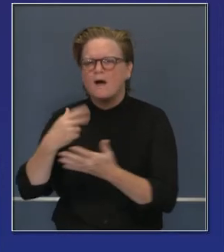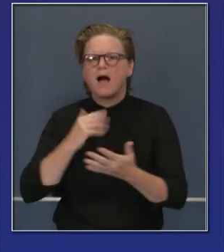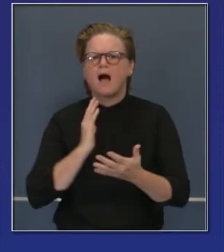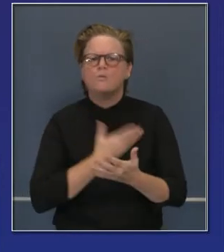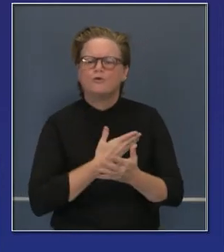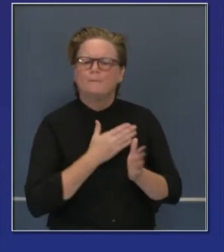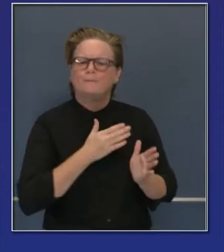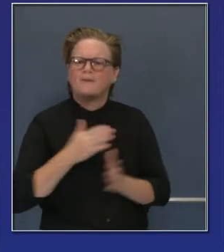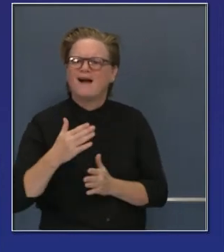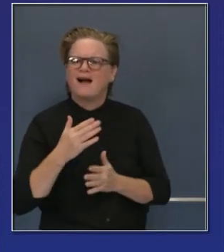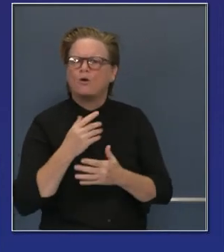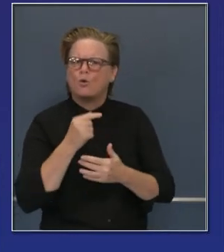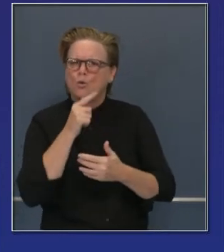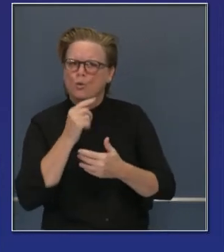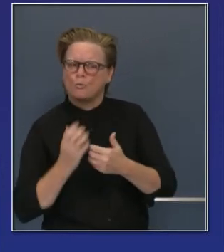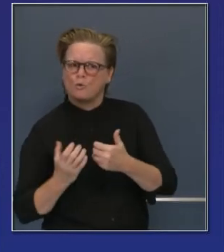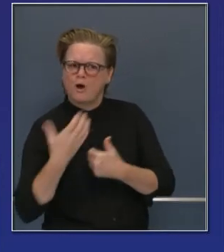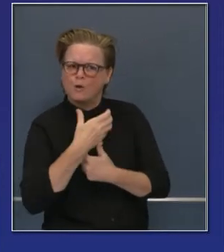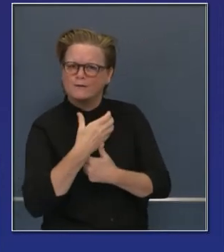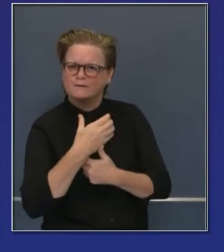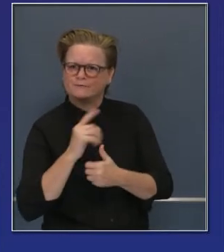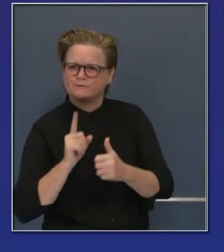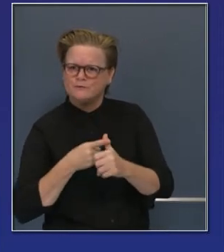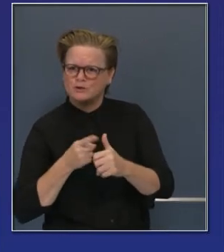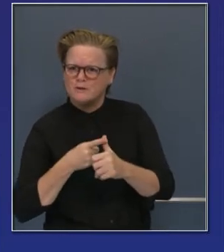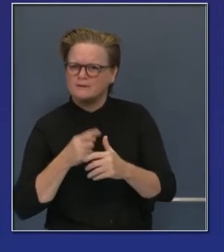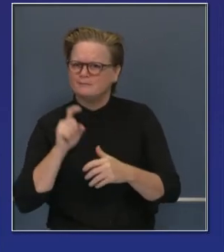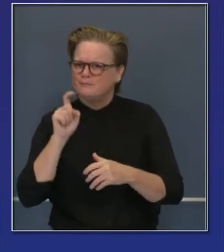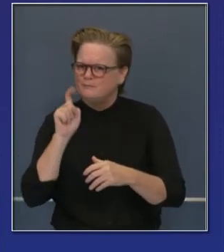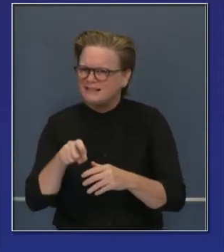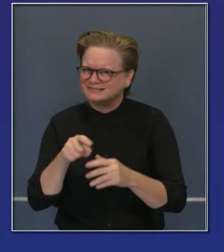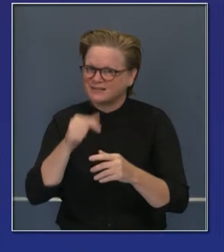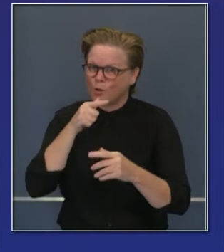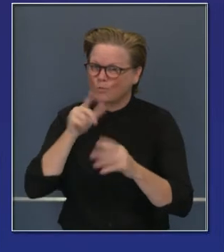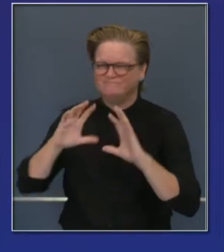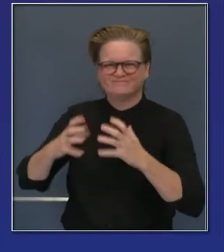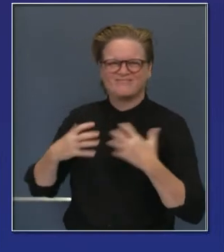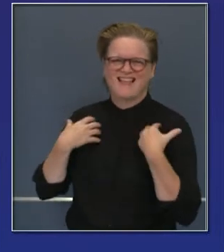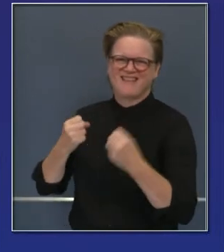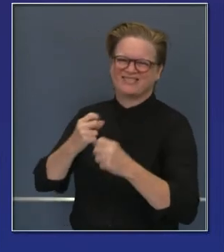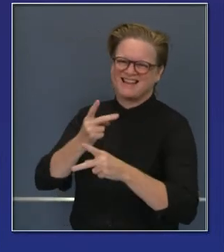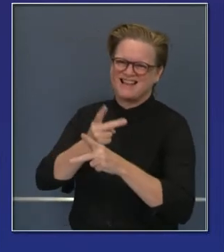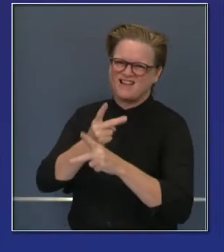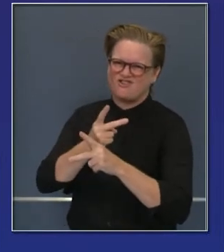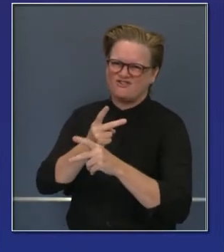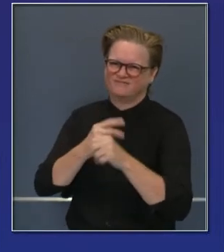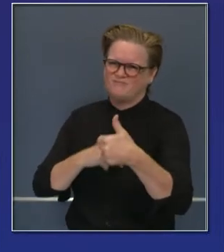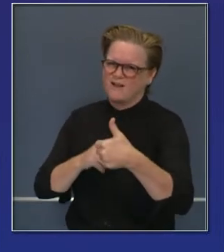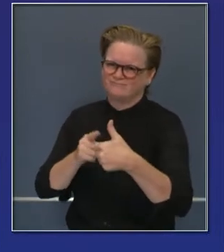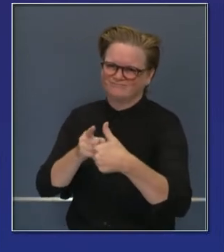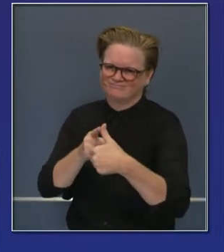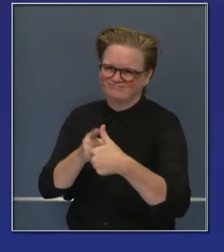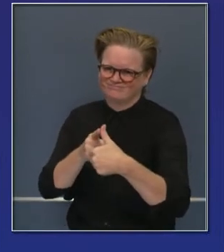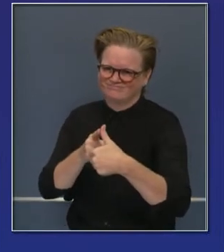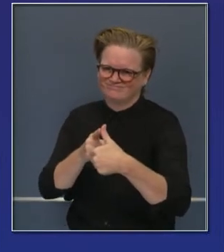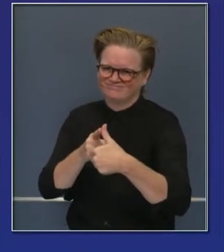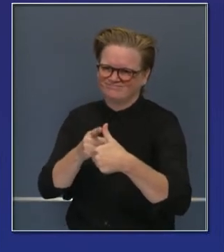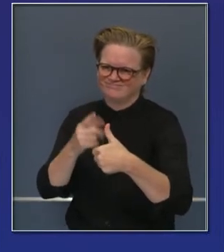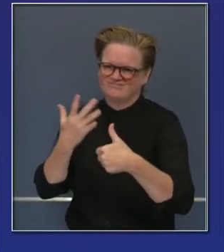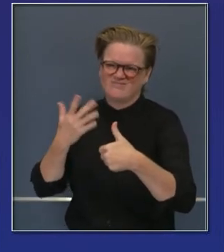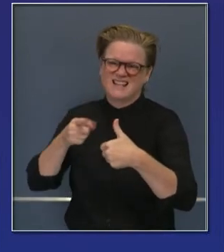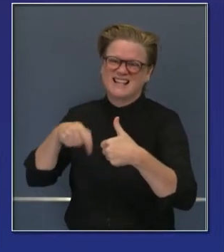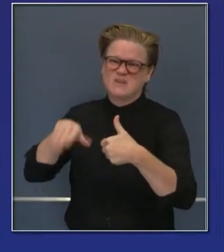de vacunas y en el cual nos concentramos principalmente en los trabajadores, los primeros socorristas, por supuesto, trabajadores